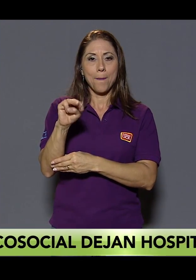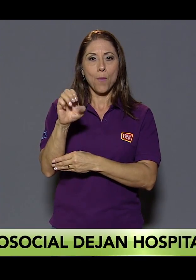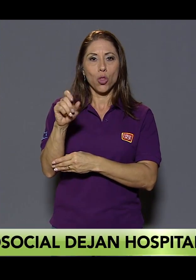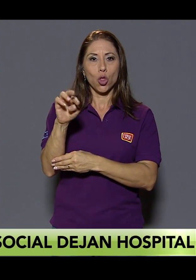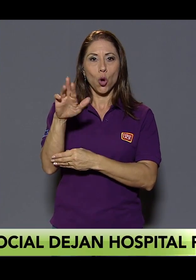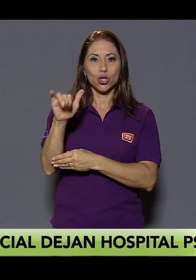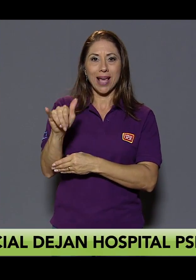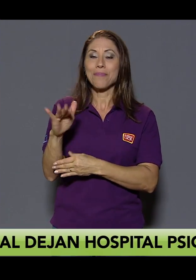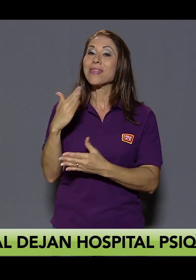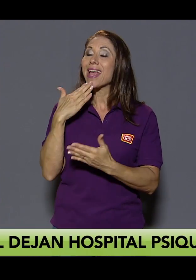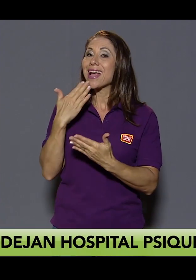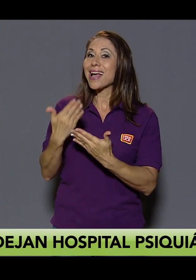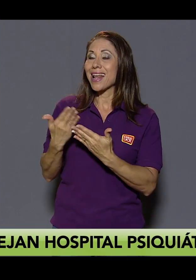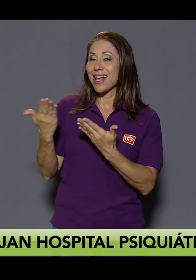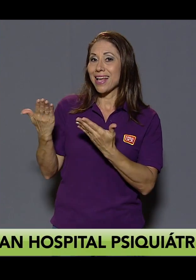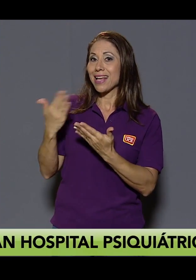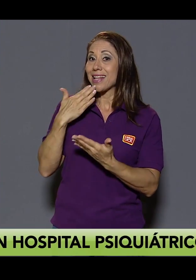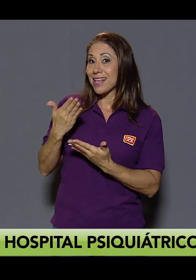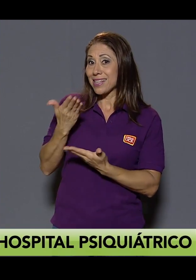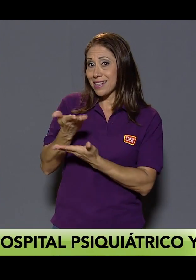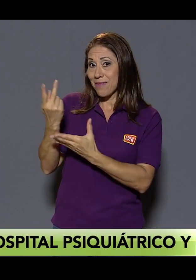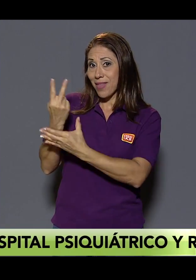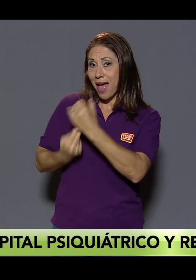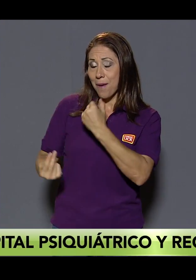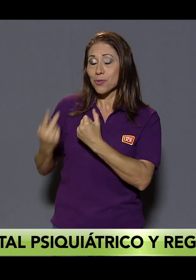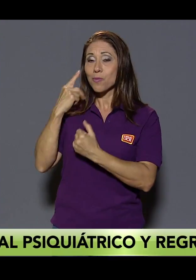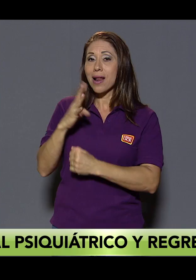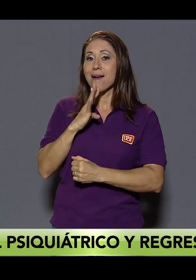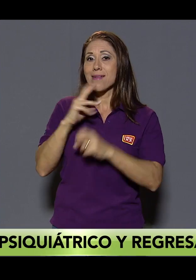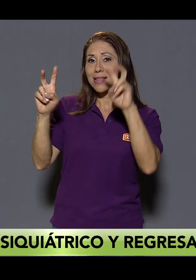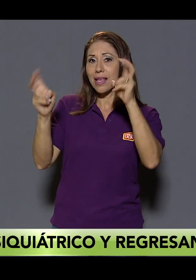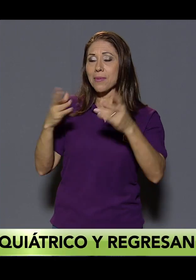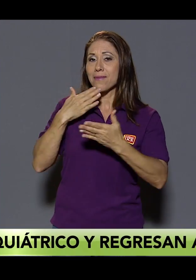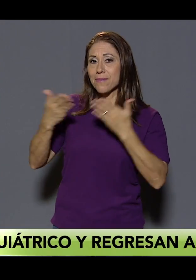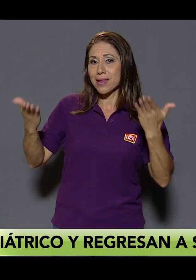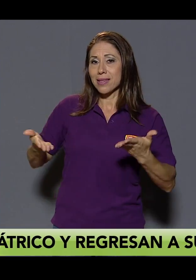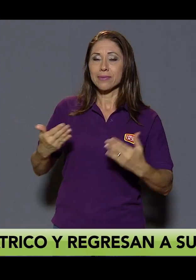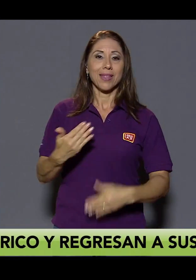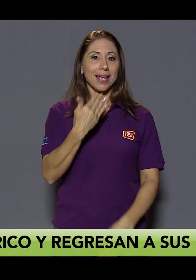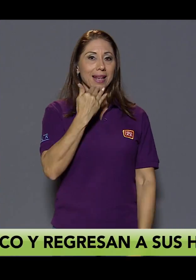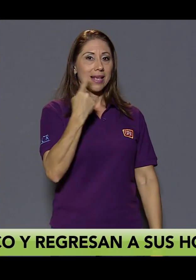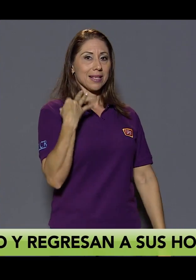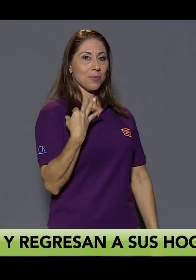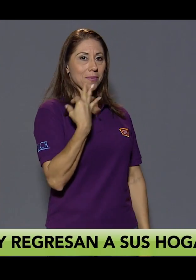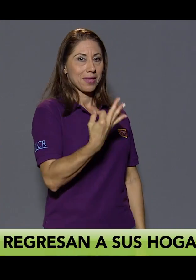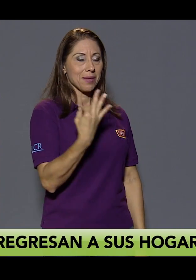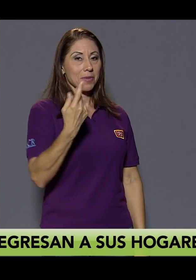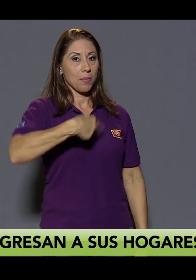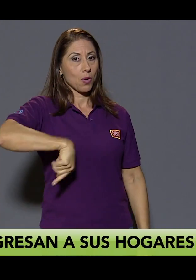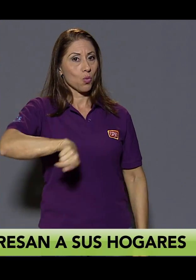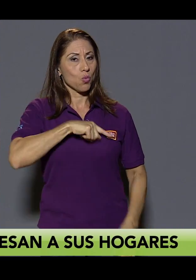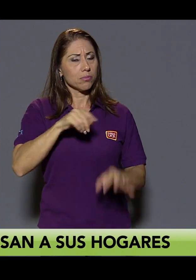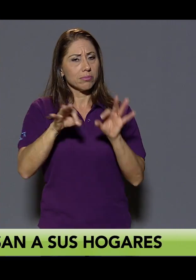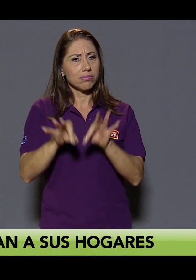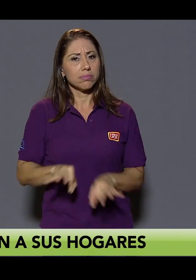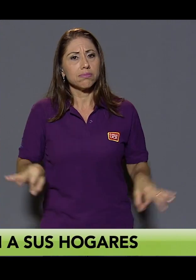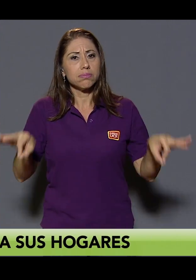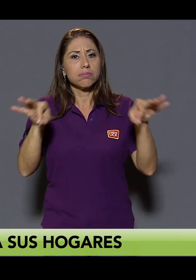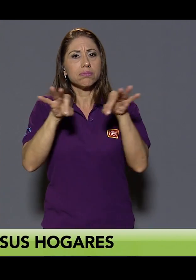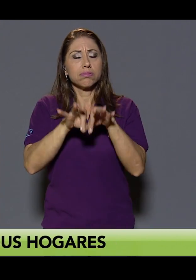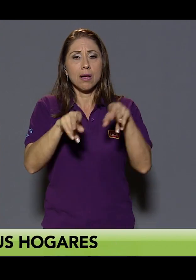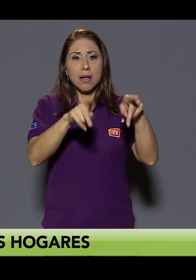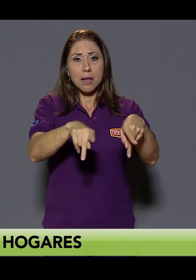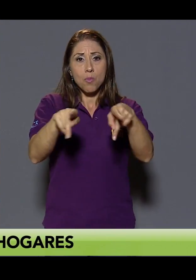gracias a ambas por acompañarnos para poder conversar sobre este tema. Bienvenidas al programa. Muchas gracias por la invitación. Para nosotros es muy